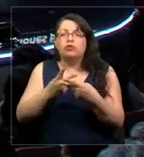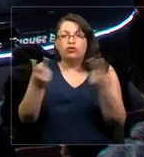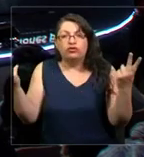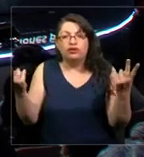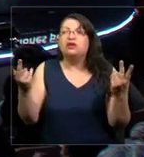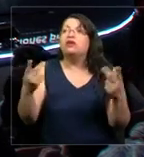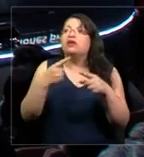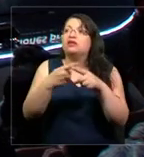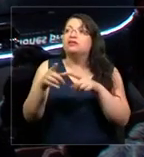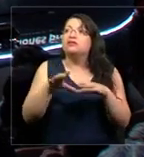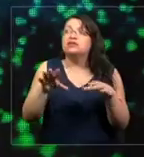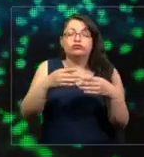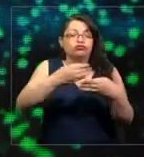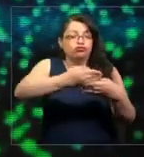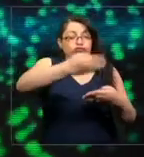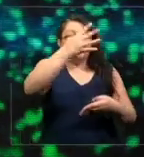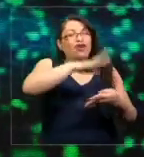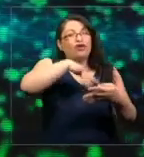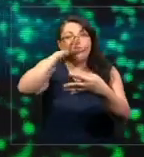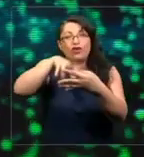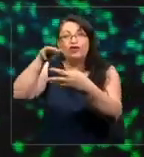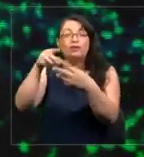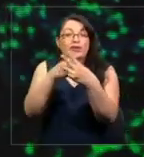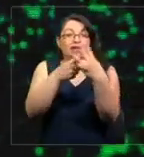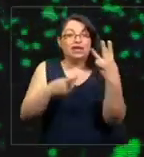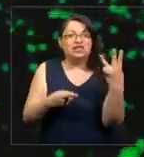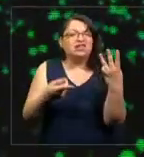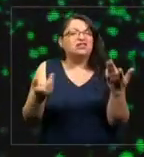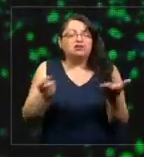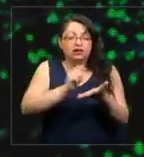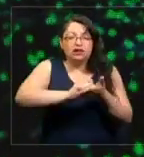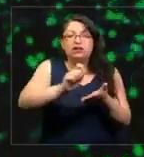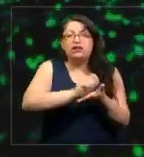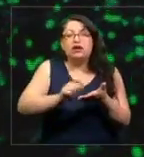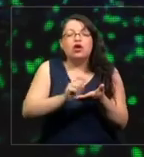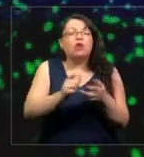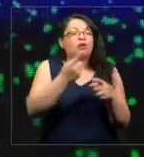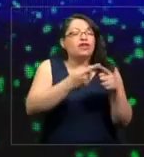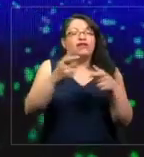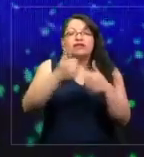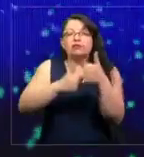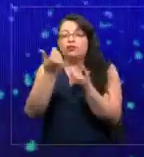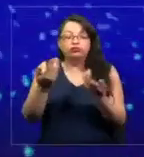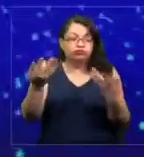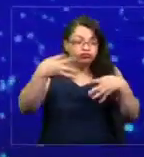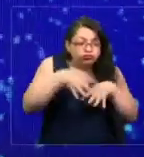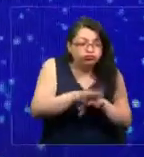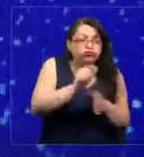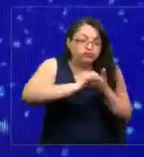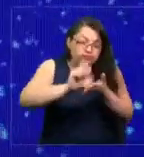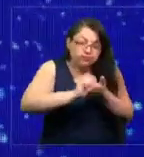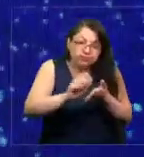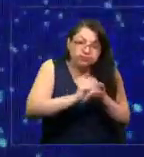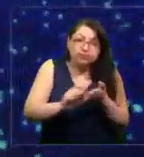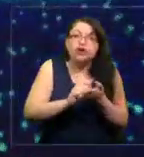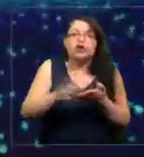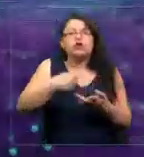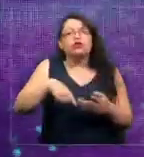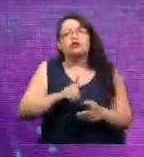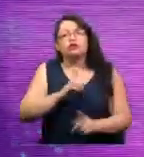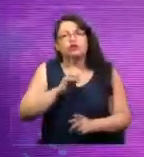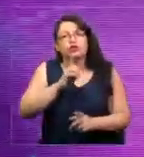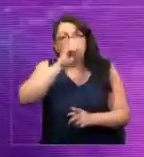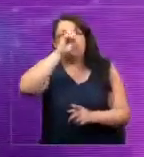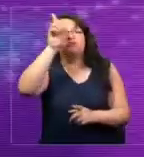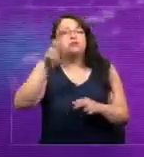redundancia. Son especiales porque los tres informes están escritos de manera interdisciplinaria y esto no es lo que tradicionalmente